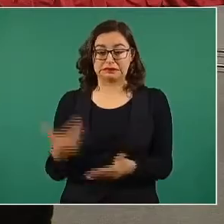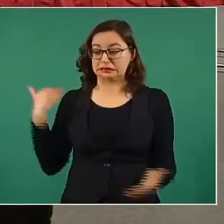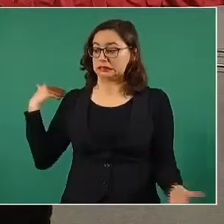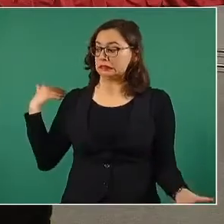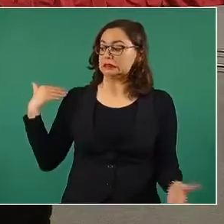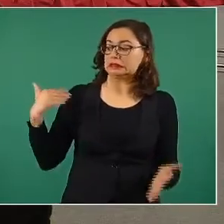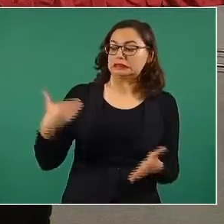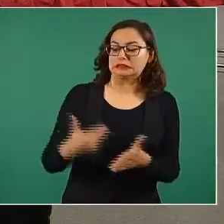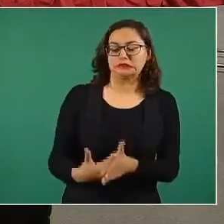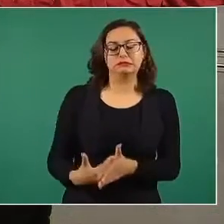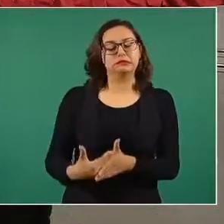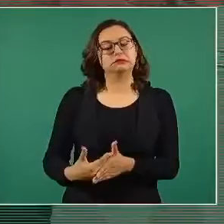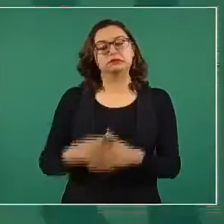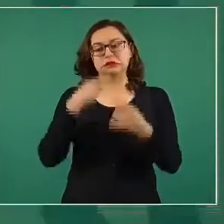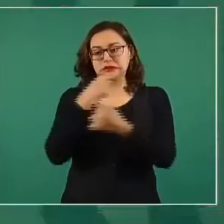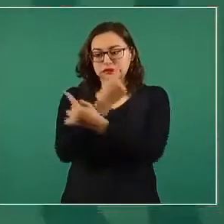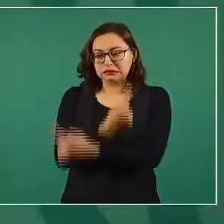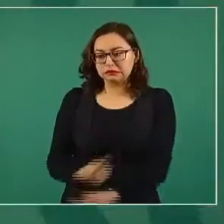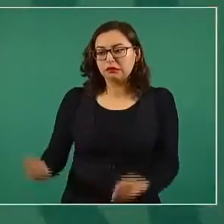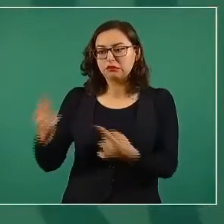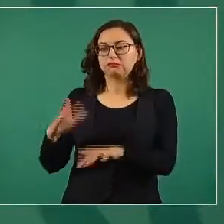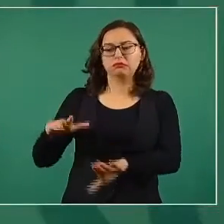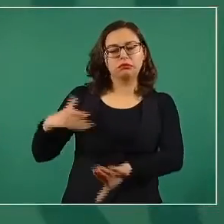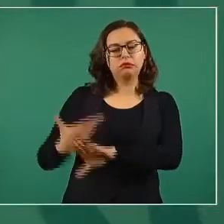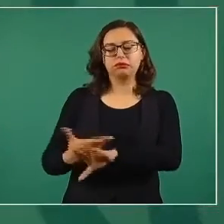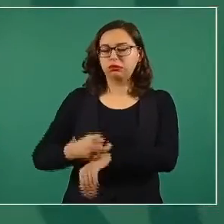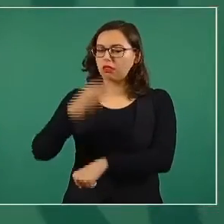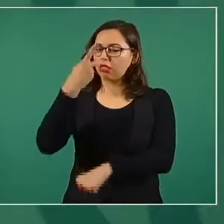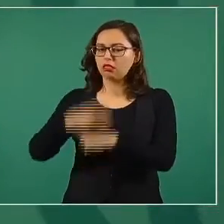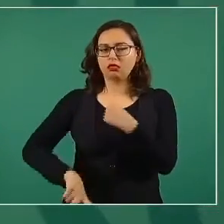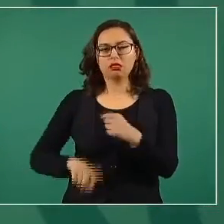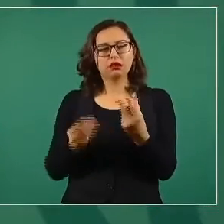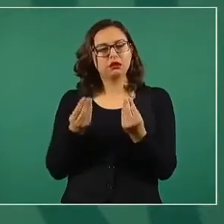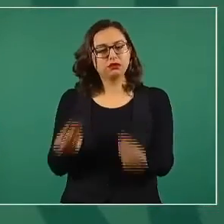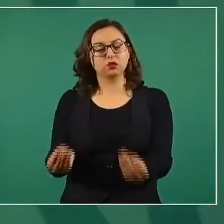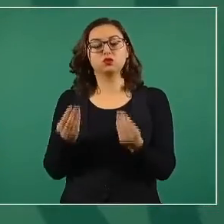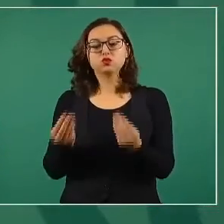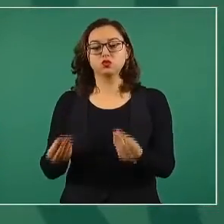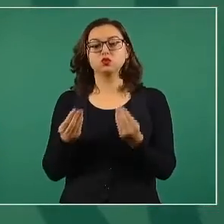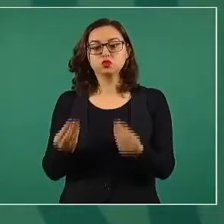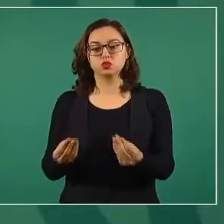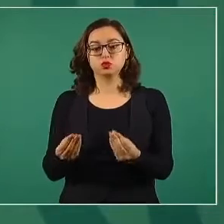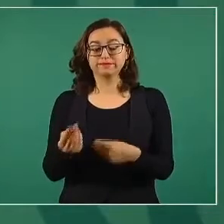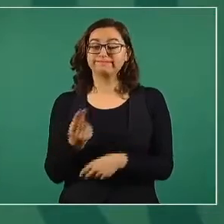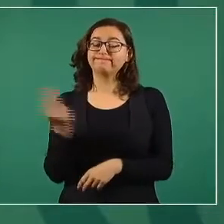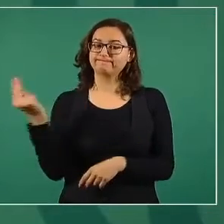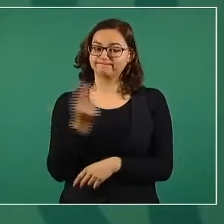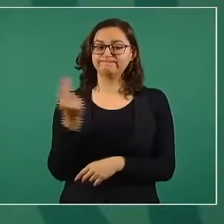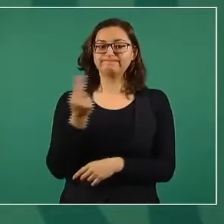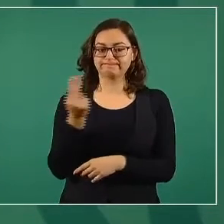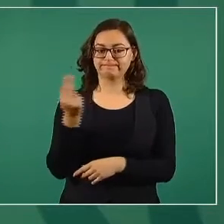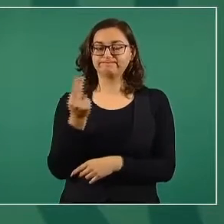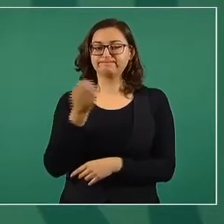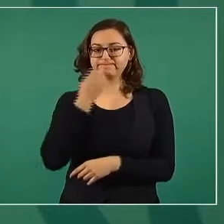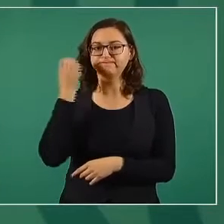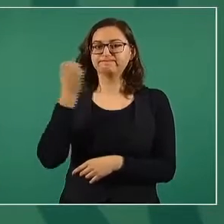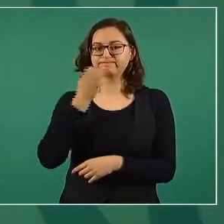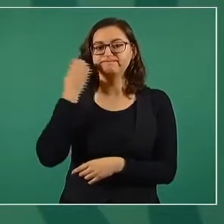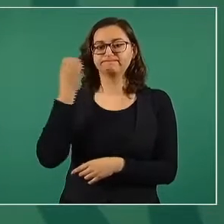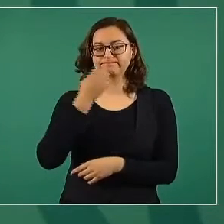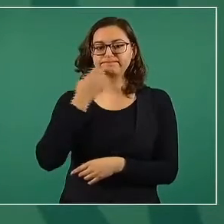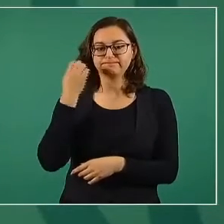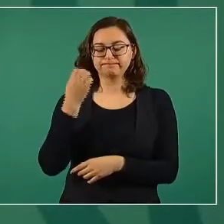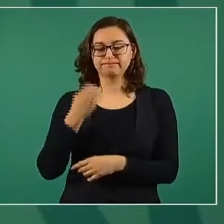que se origina si no regresamos a las aulas.